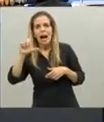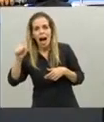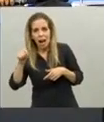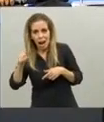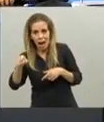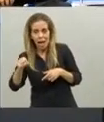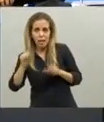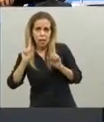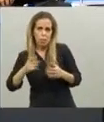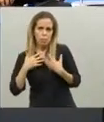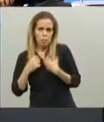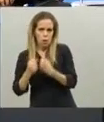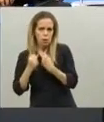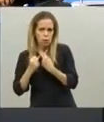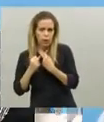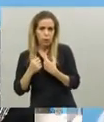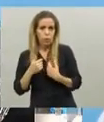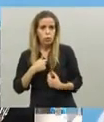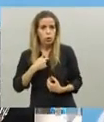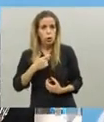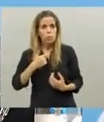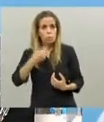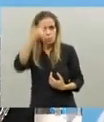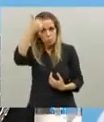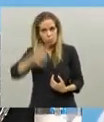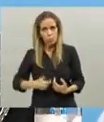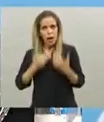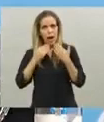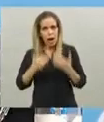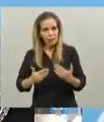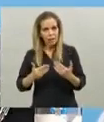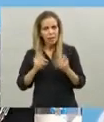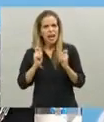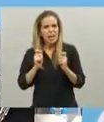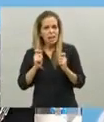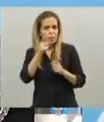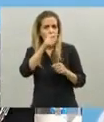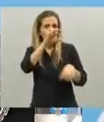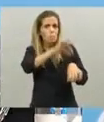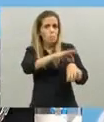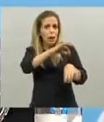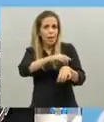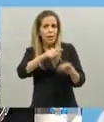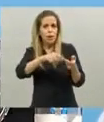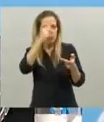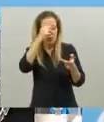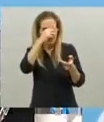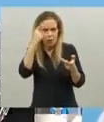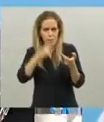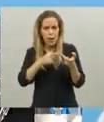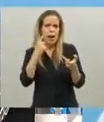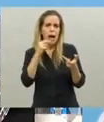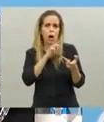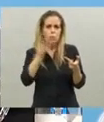esfuerzo en lo personal también gracias a todo el servicio de salud a los enfermeros enfermeras médicos